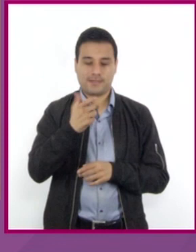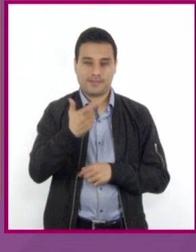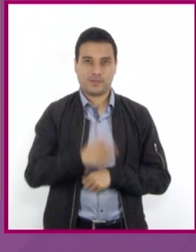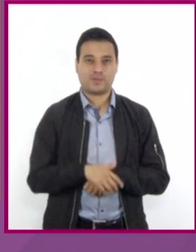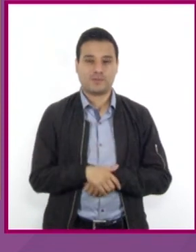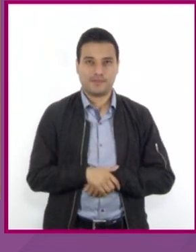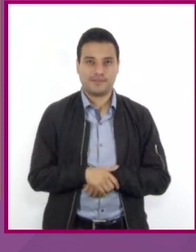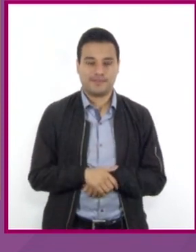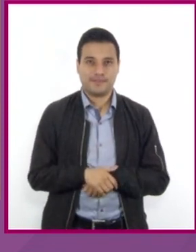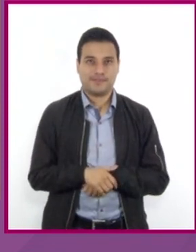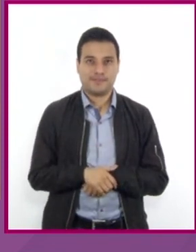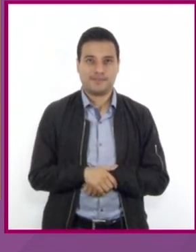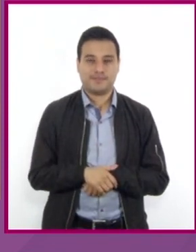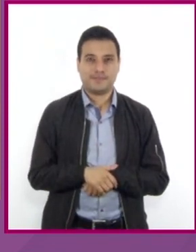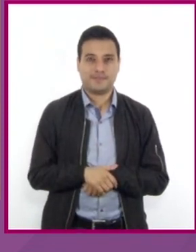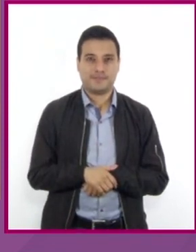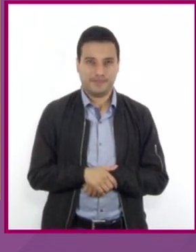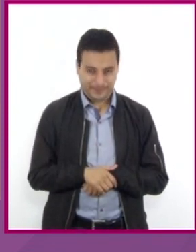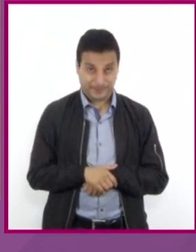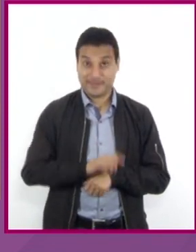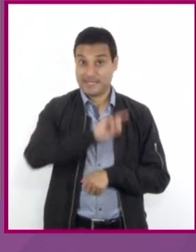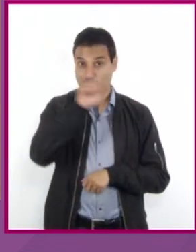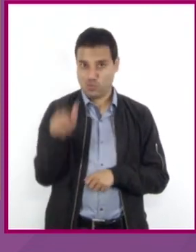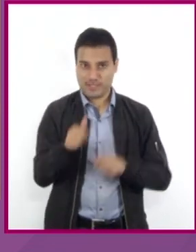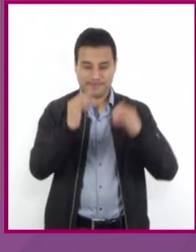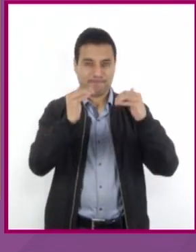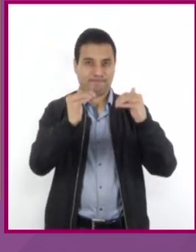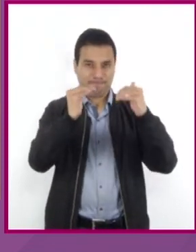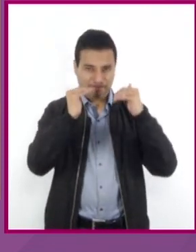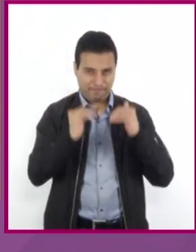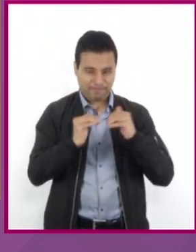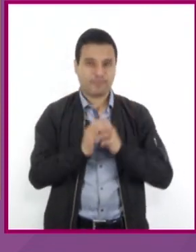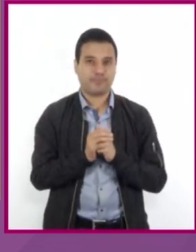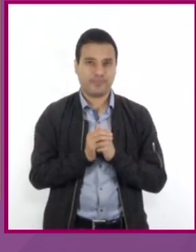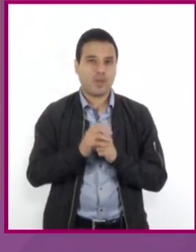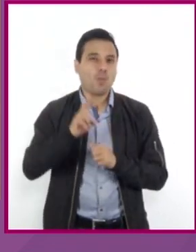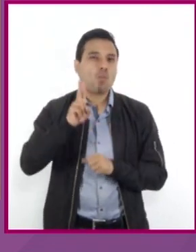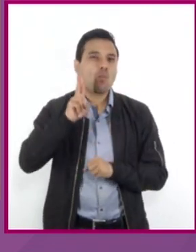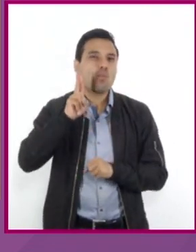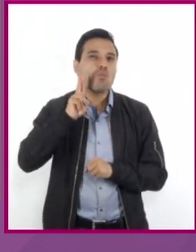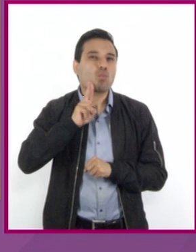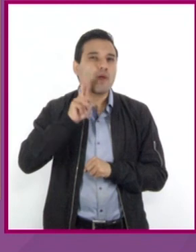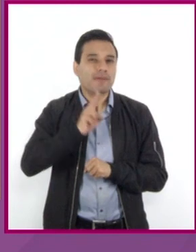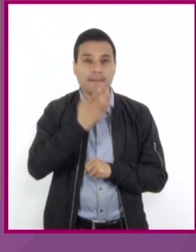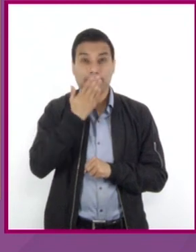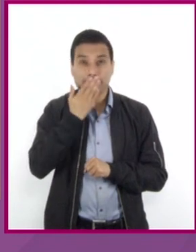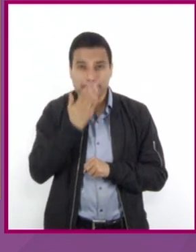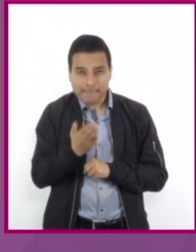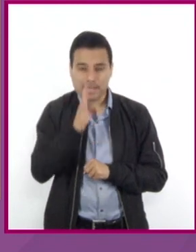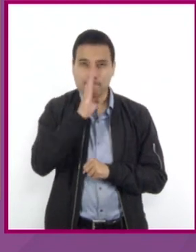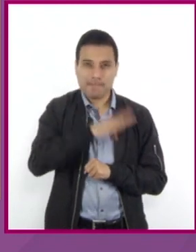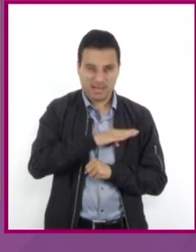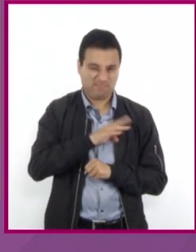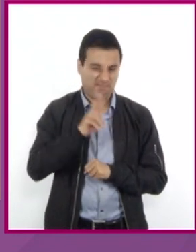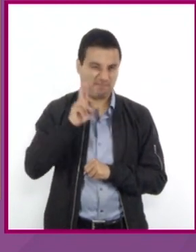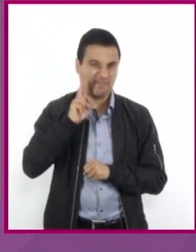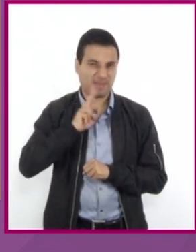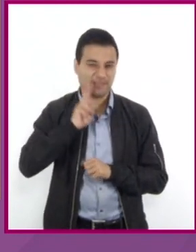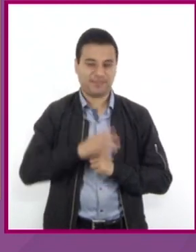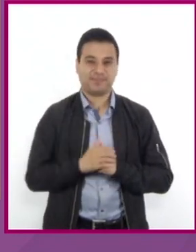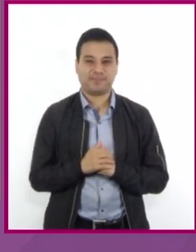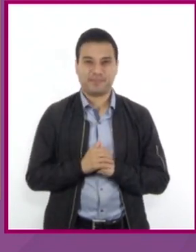para concluir llevaremos a cabo la comprobación de nuestro sistema de ecuaciones